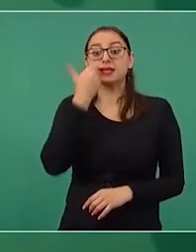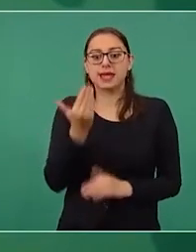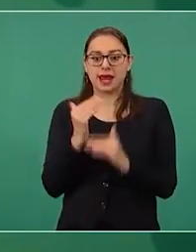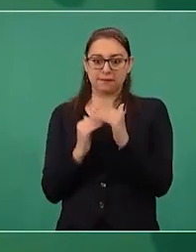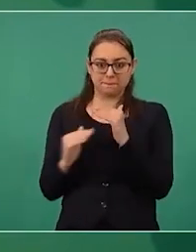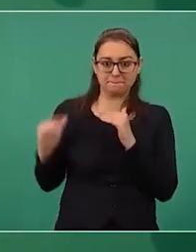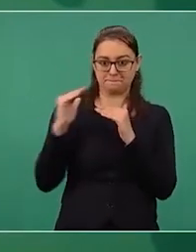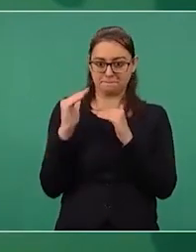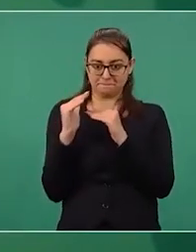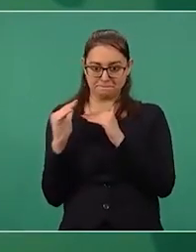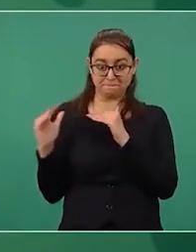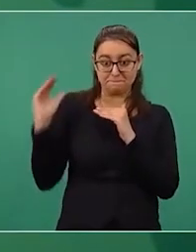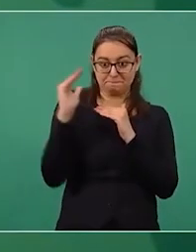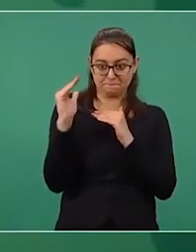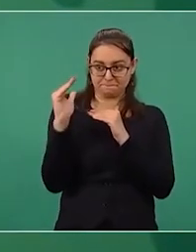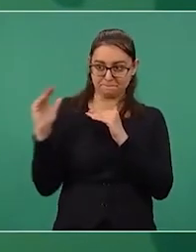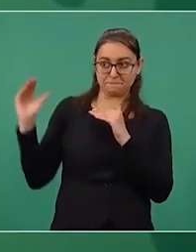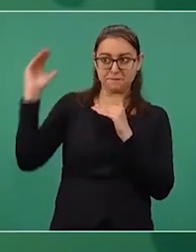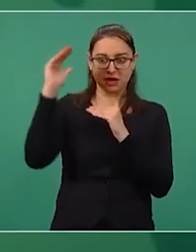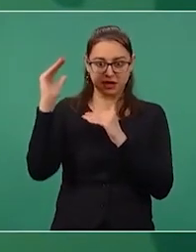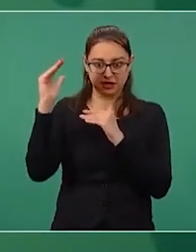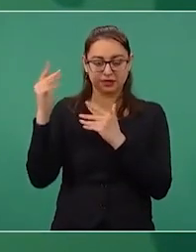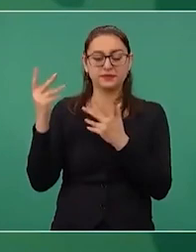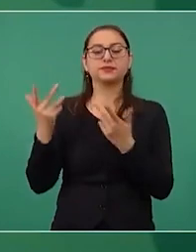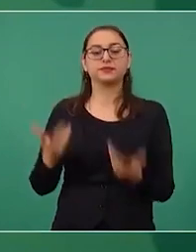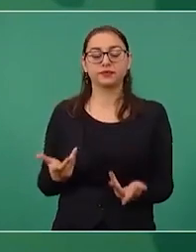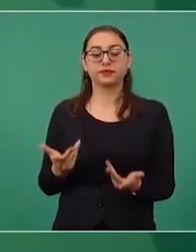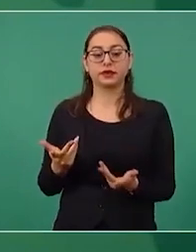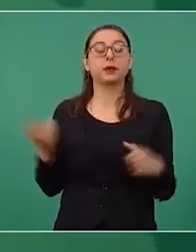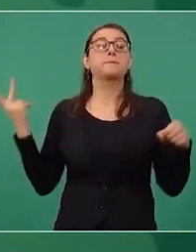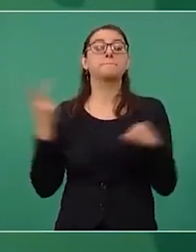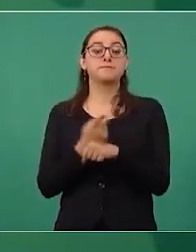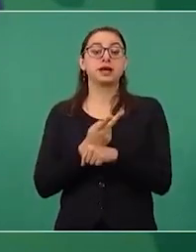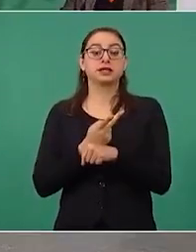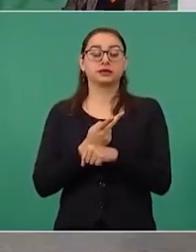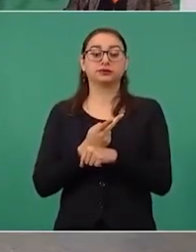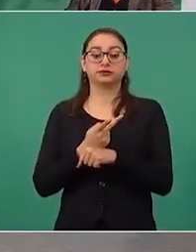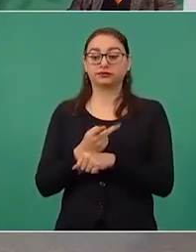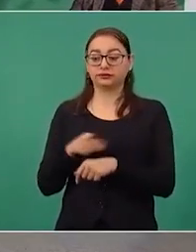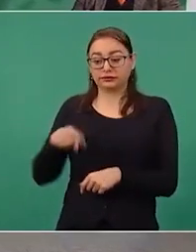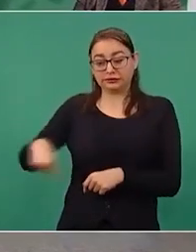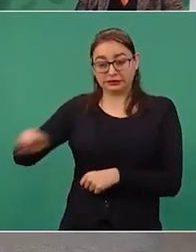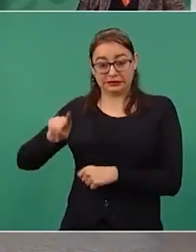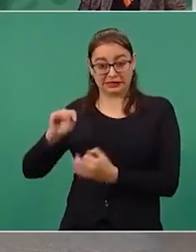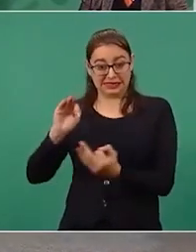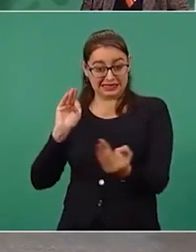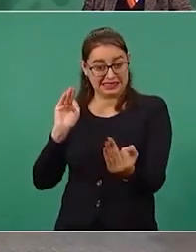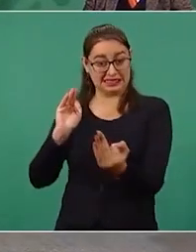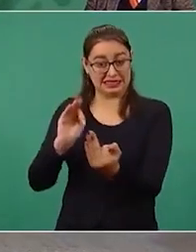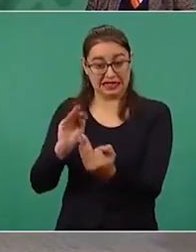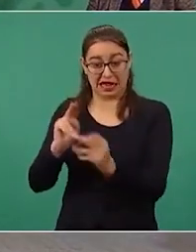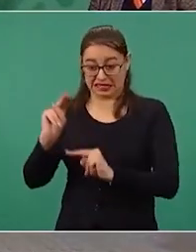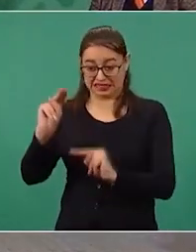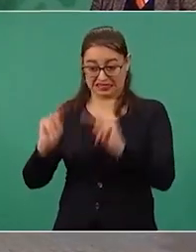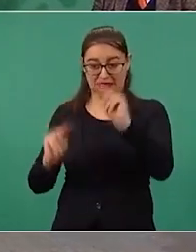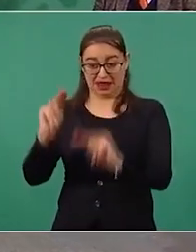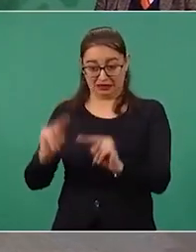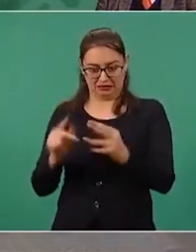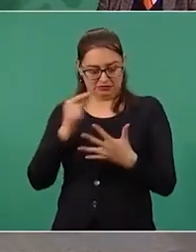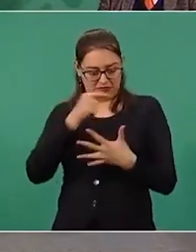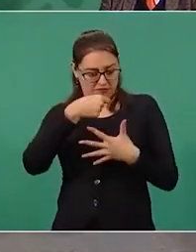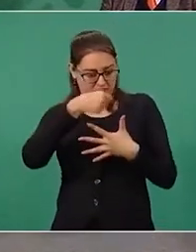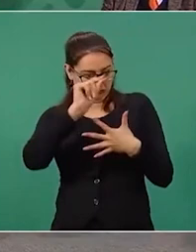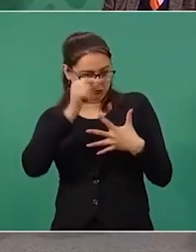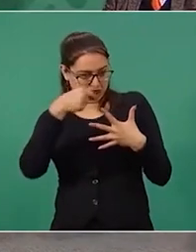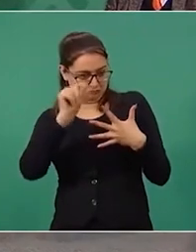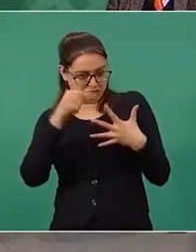Entonces, cuando se está en vísperas de un ascenso, o sea,